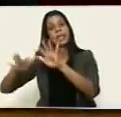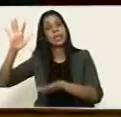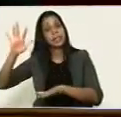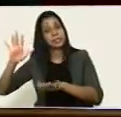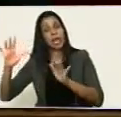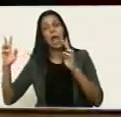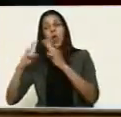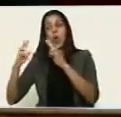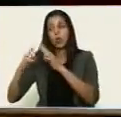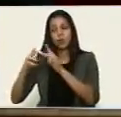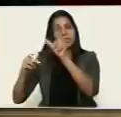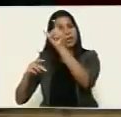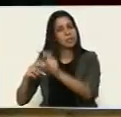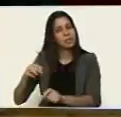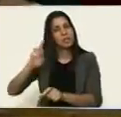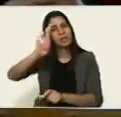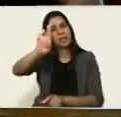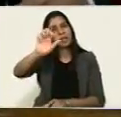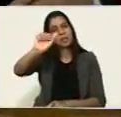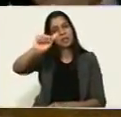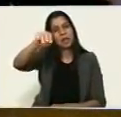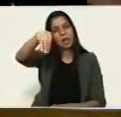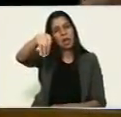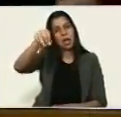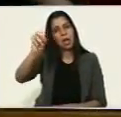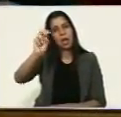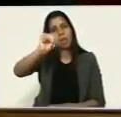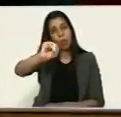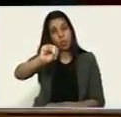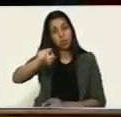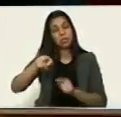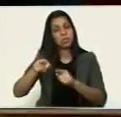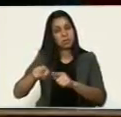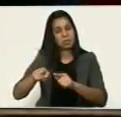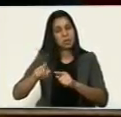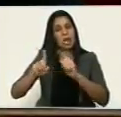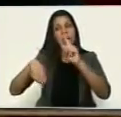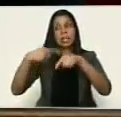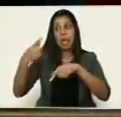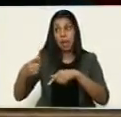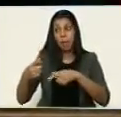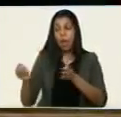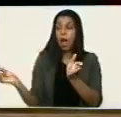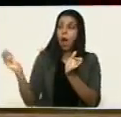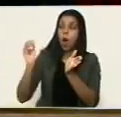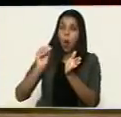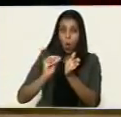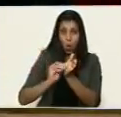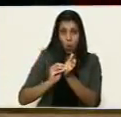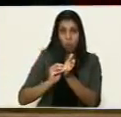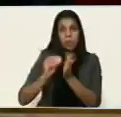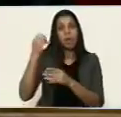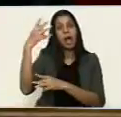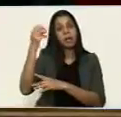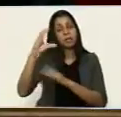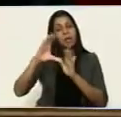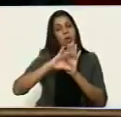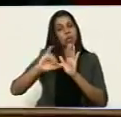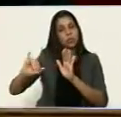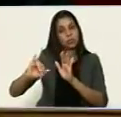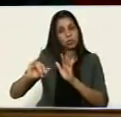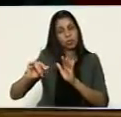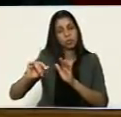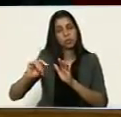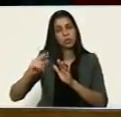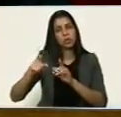Nos conocimos a Ramón, también luego resultó electo nuevamente para la Asamblea Nacional, esta que está